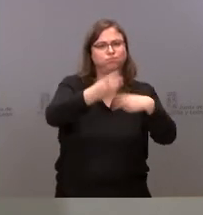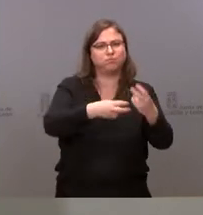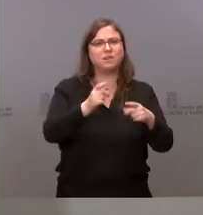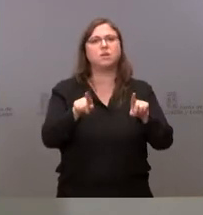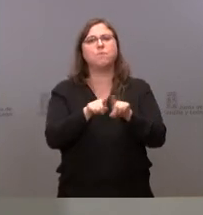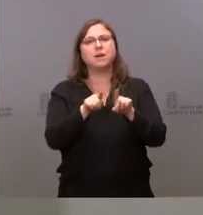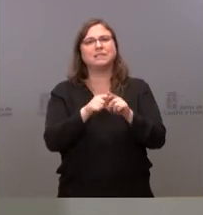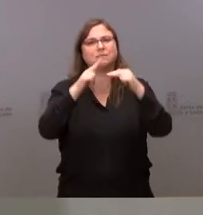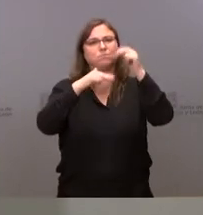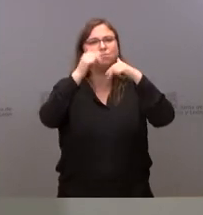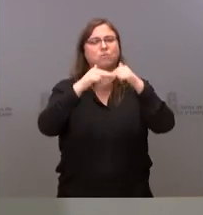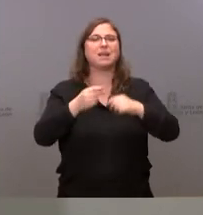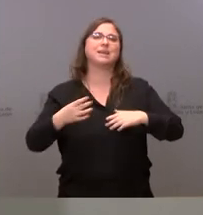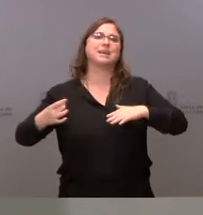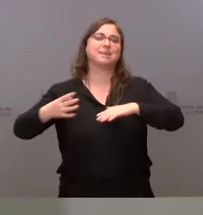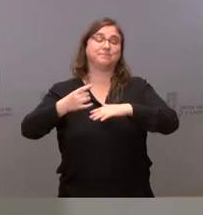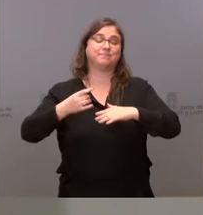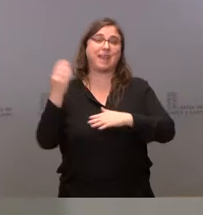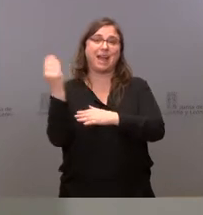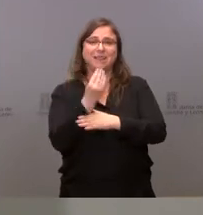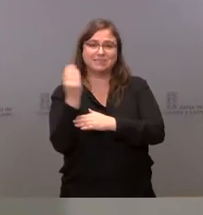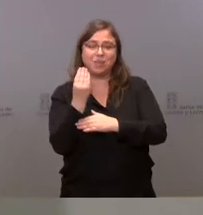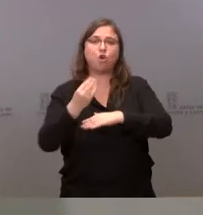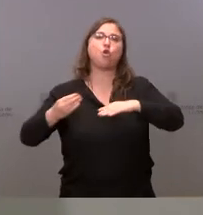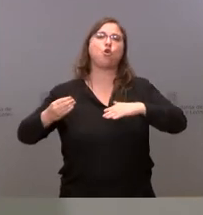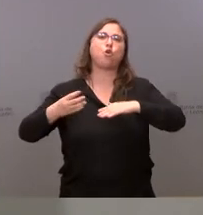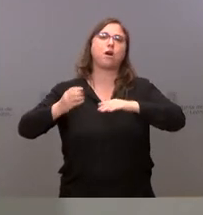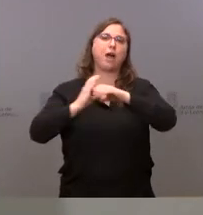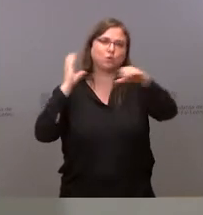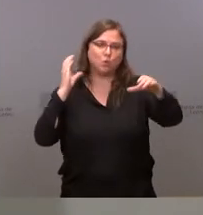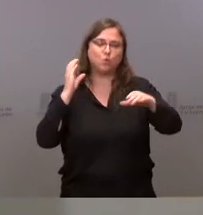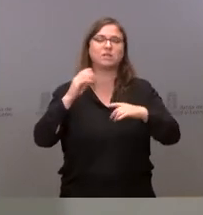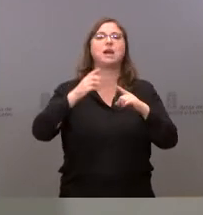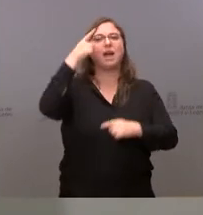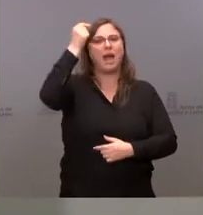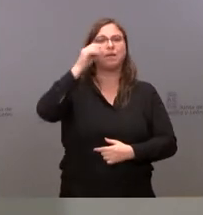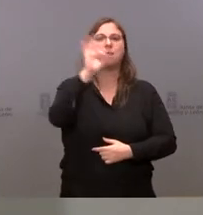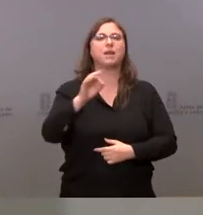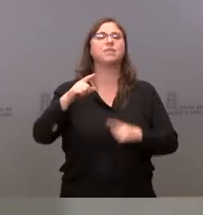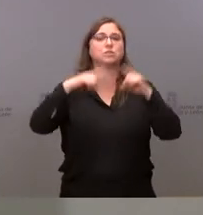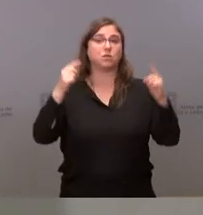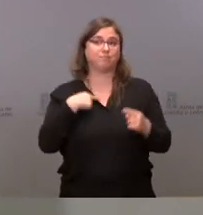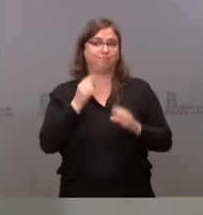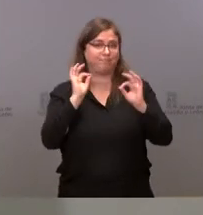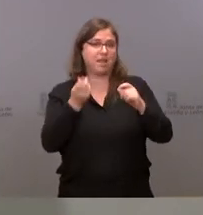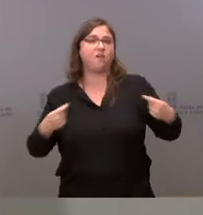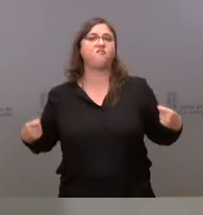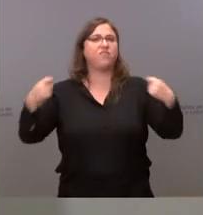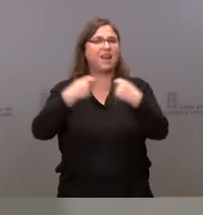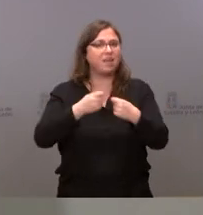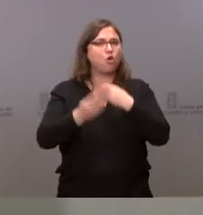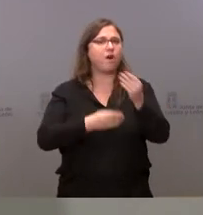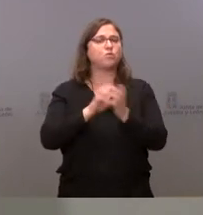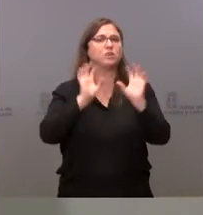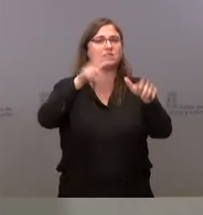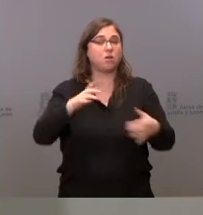digitalización de las actuaciones de autobuses de Ávila, Valencia y Soria. Esta es la cantidad de la cofinanciación que pone la Junta de Castilla y León. Pero asociado